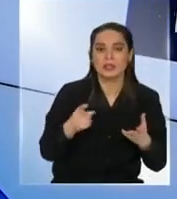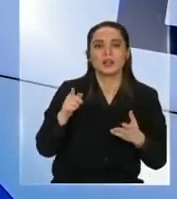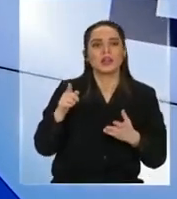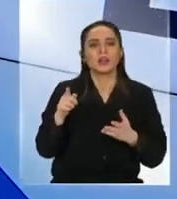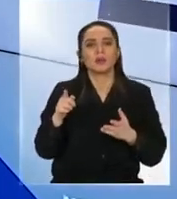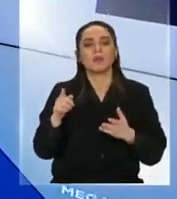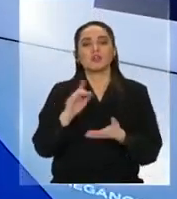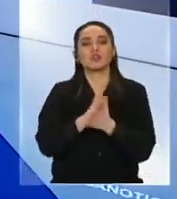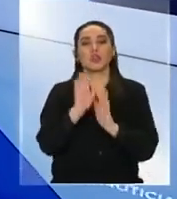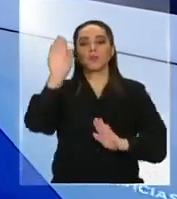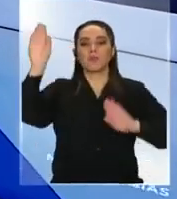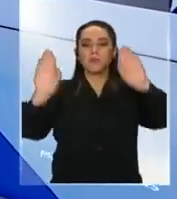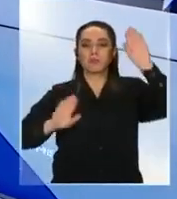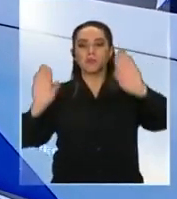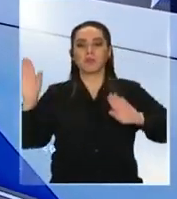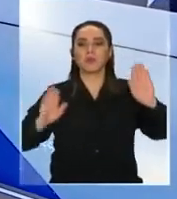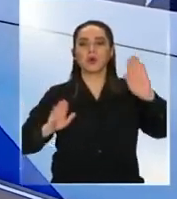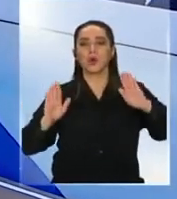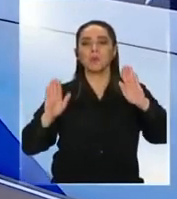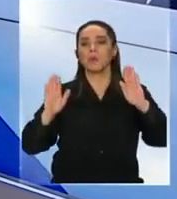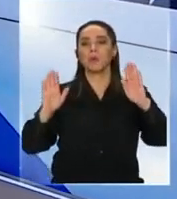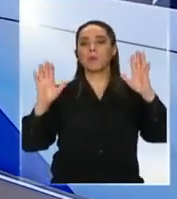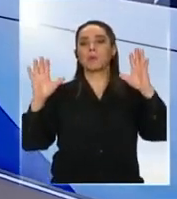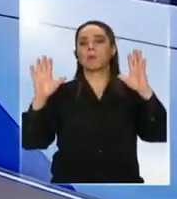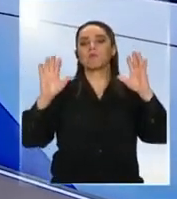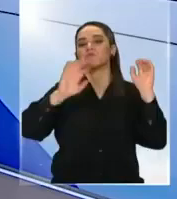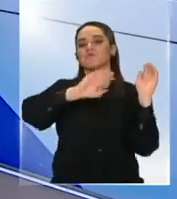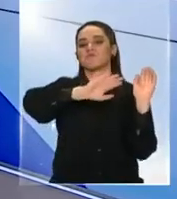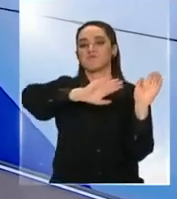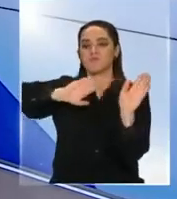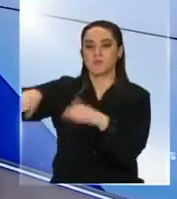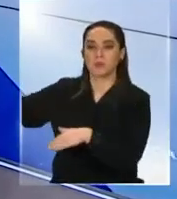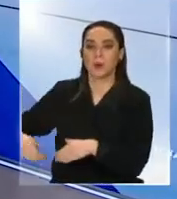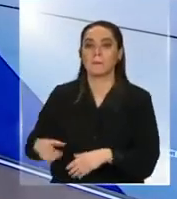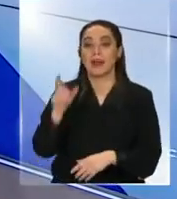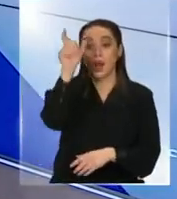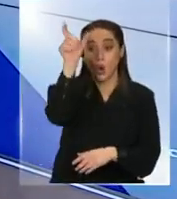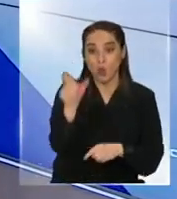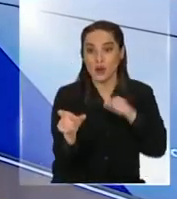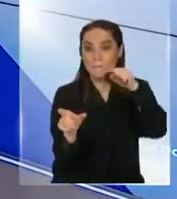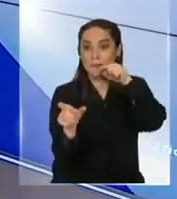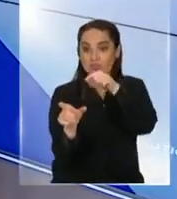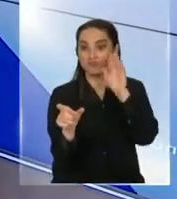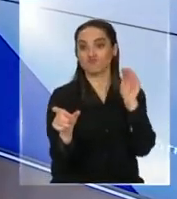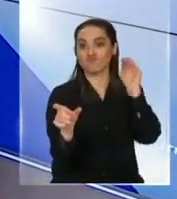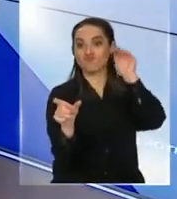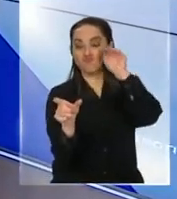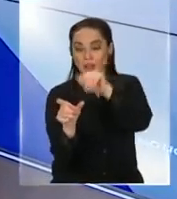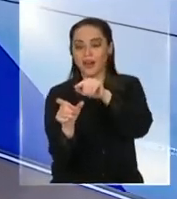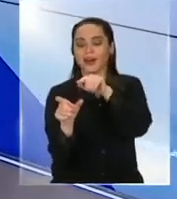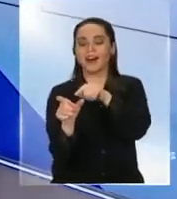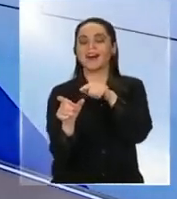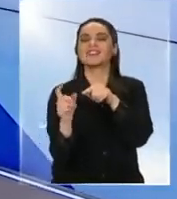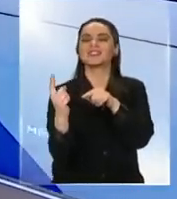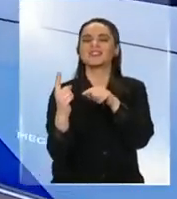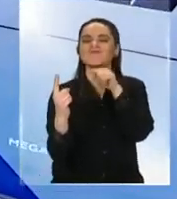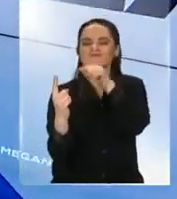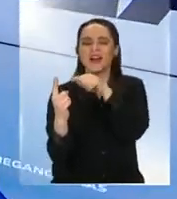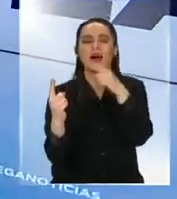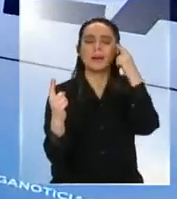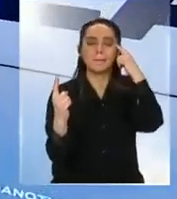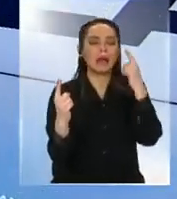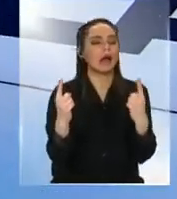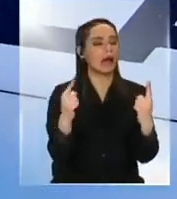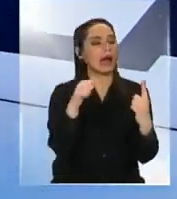cara a todos sus candidatos para ir a votar por cualquier candidato que pueda competir con nosotros pero tú llegas a la final llegas a una segunda vuelta yo creo que sí